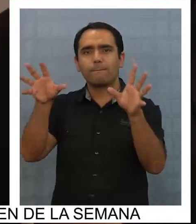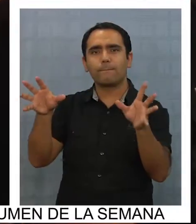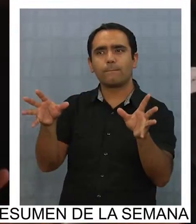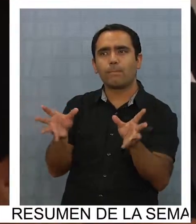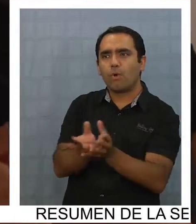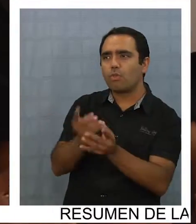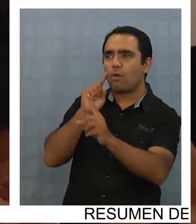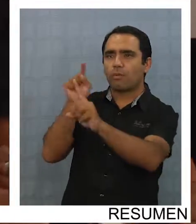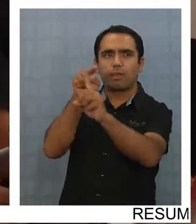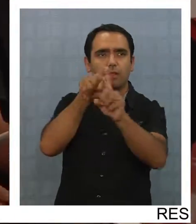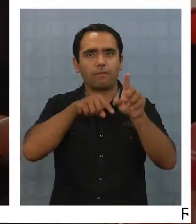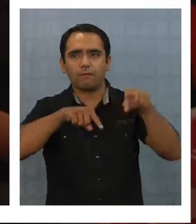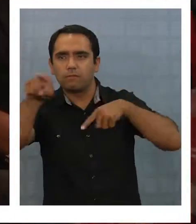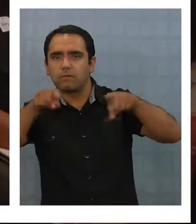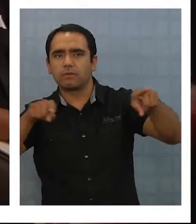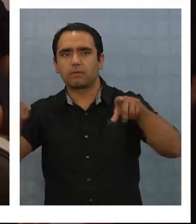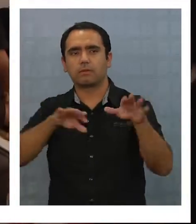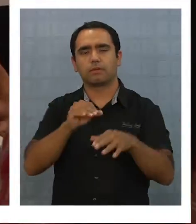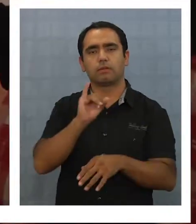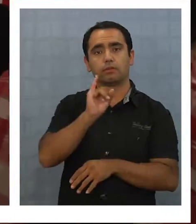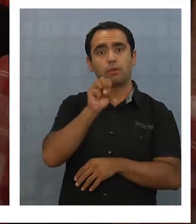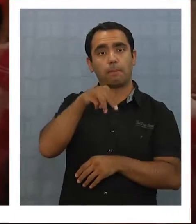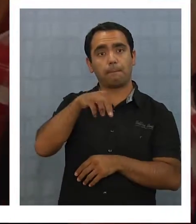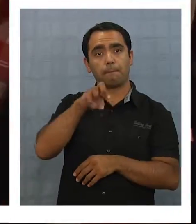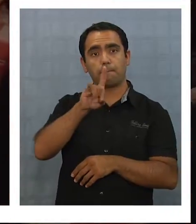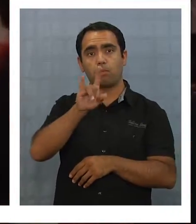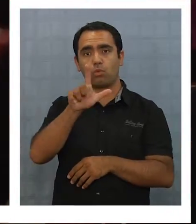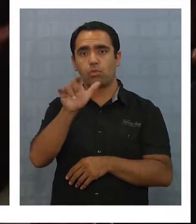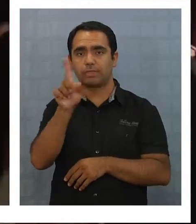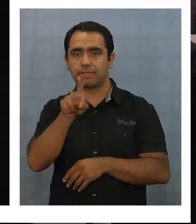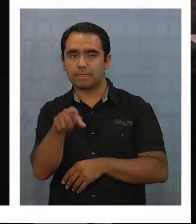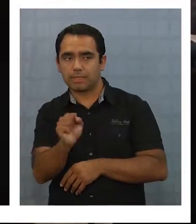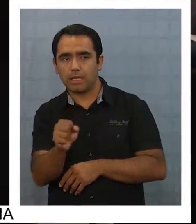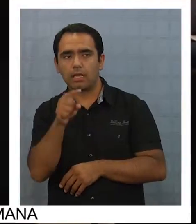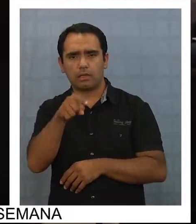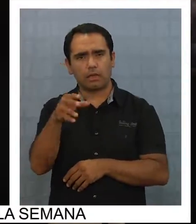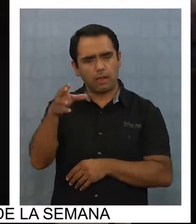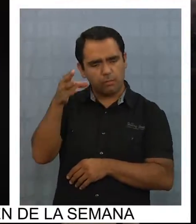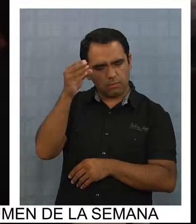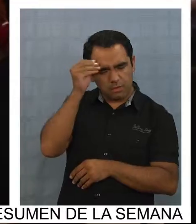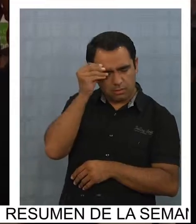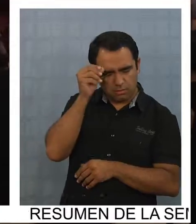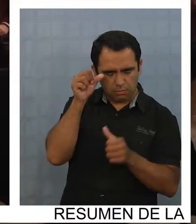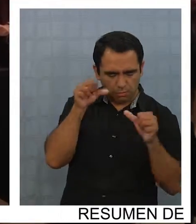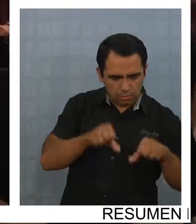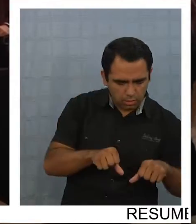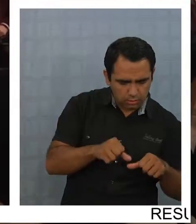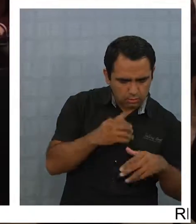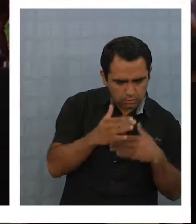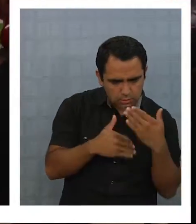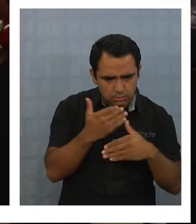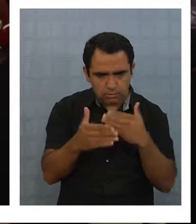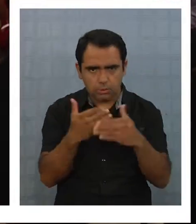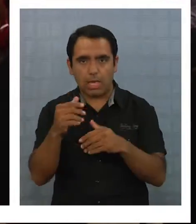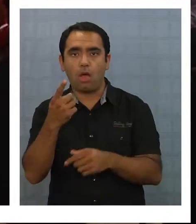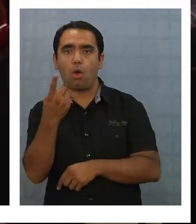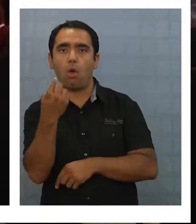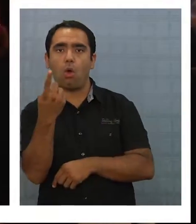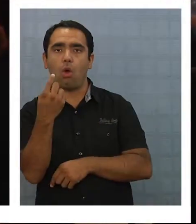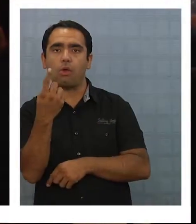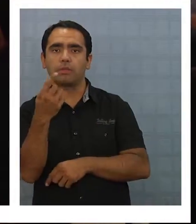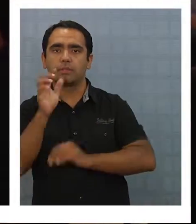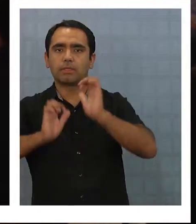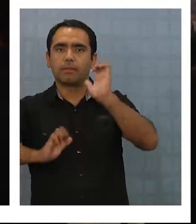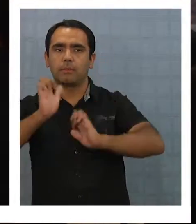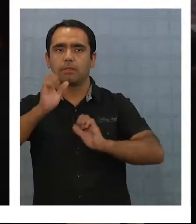Asociación de Emprendedores de Chile y el apoyo de Impulsa Cowork, este emprendedor que aprendió del fracaso y que ya tiene 11 empresas